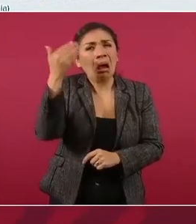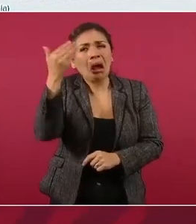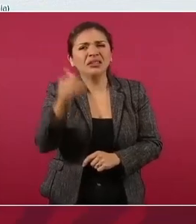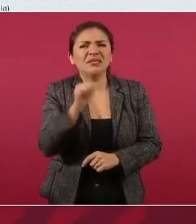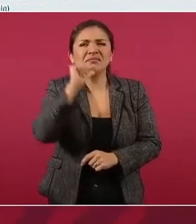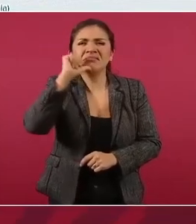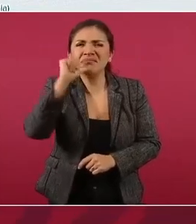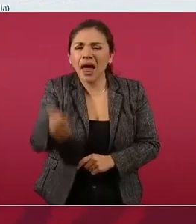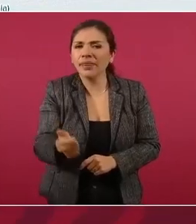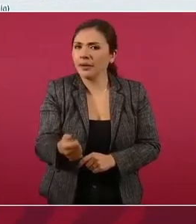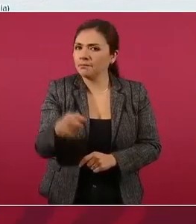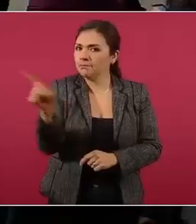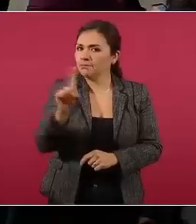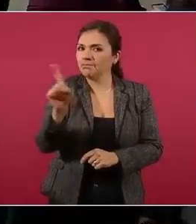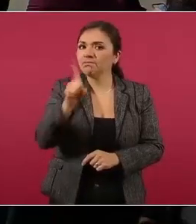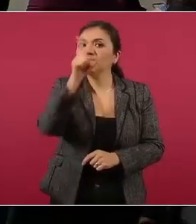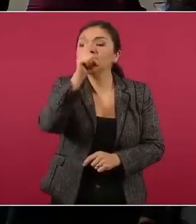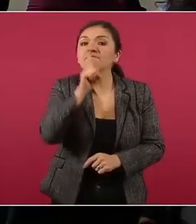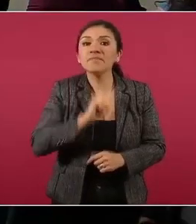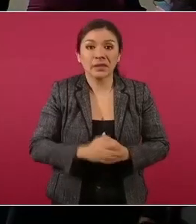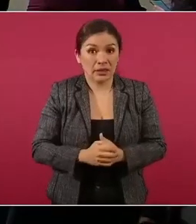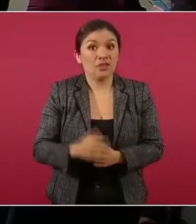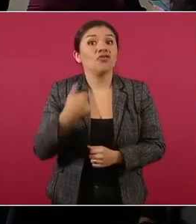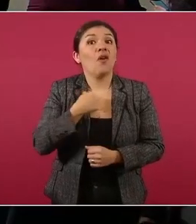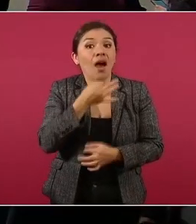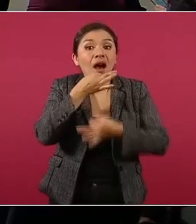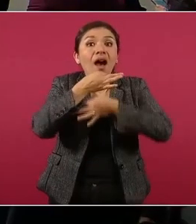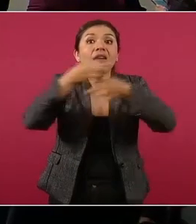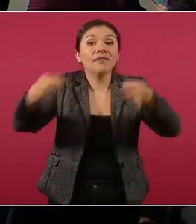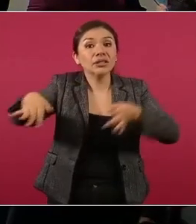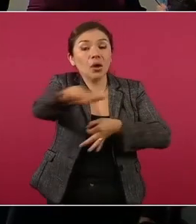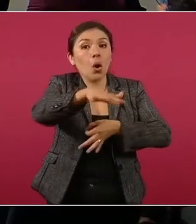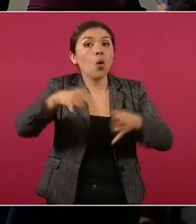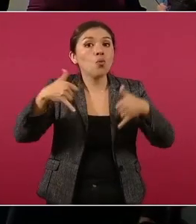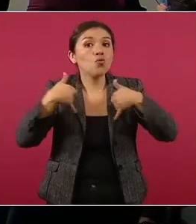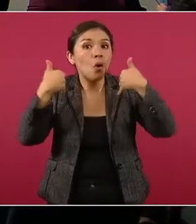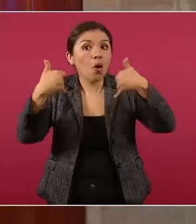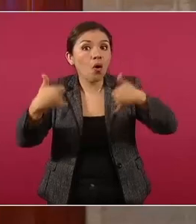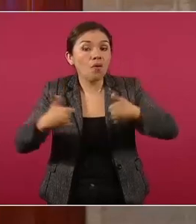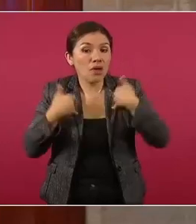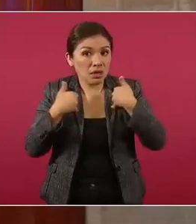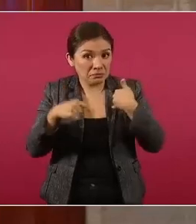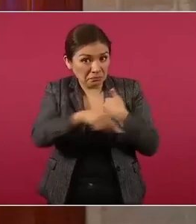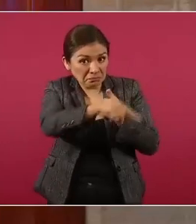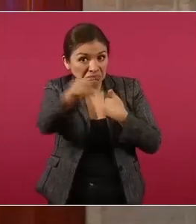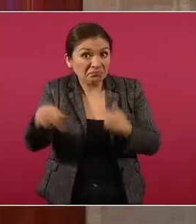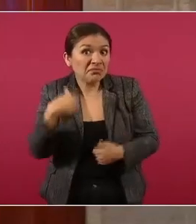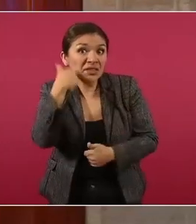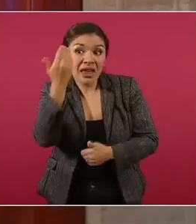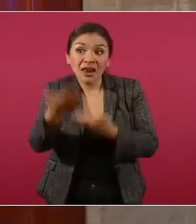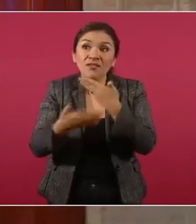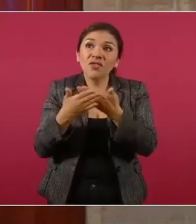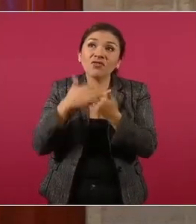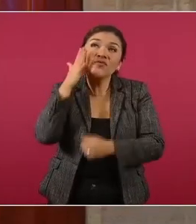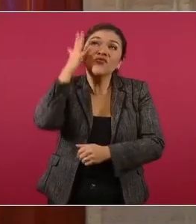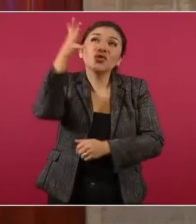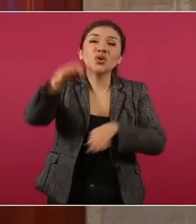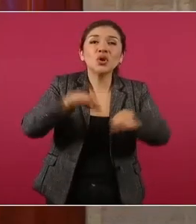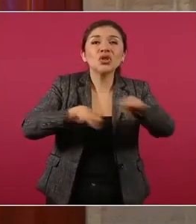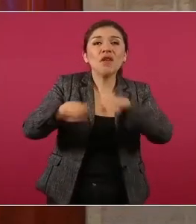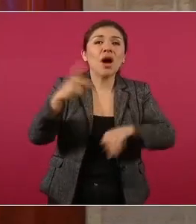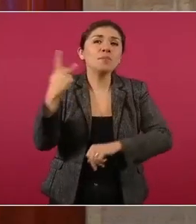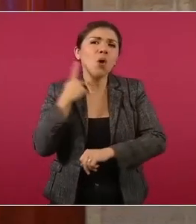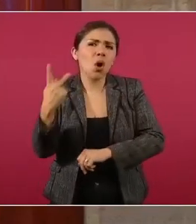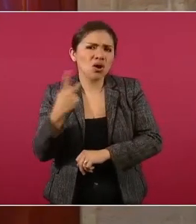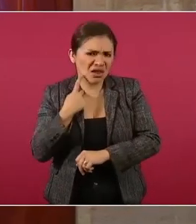No es cierto. esto para los jóvenes que quieren hacer política, que quieren dedicarse a este